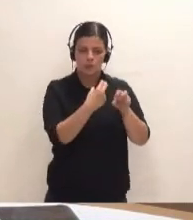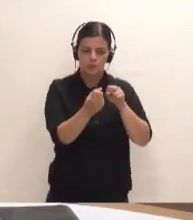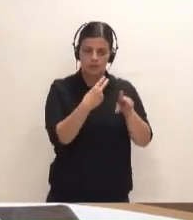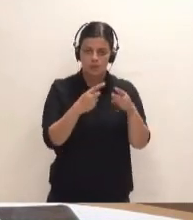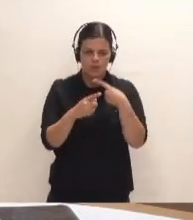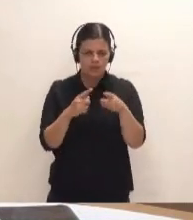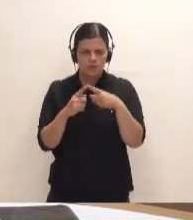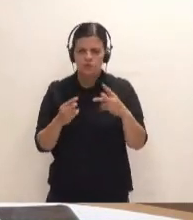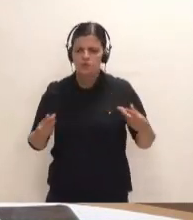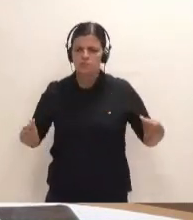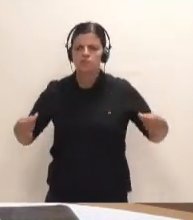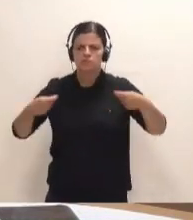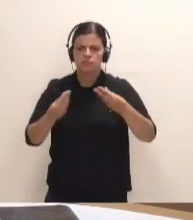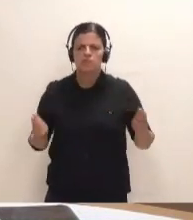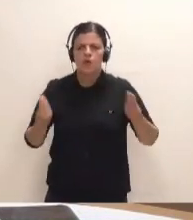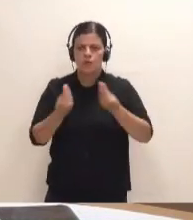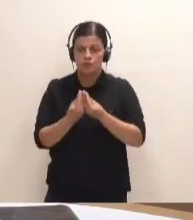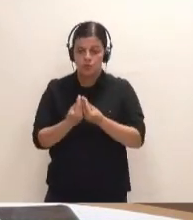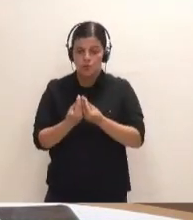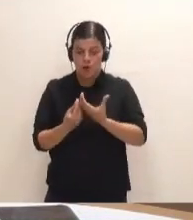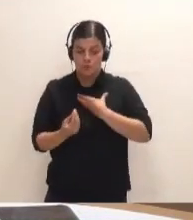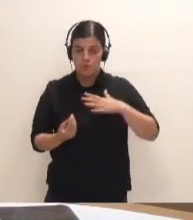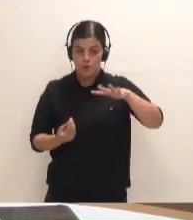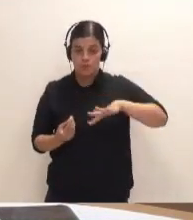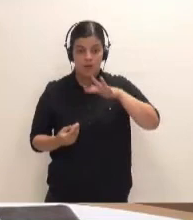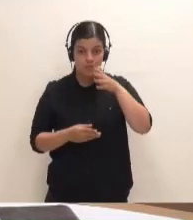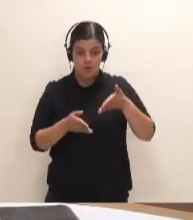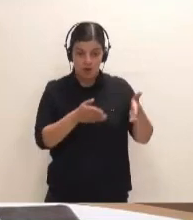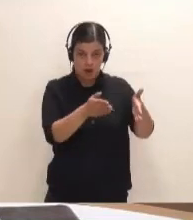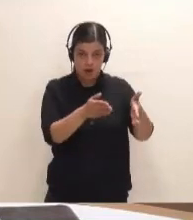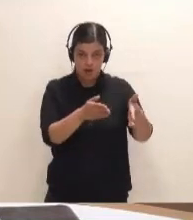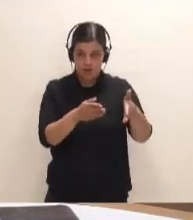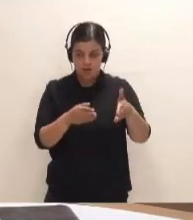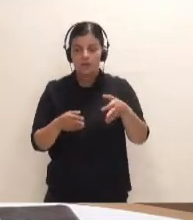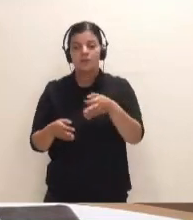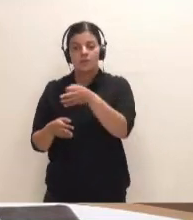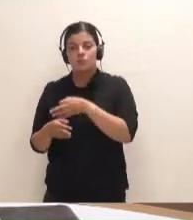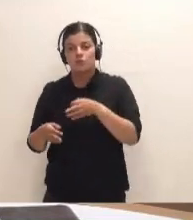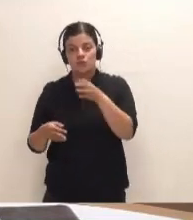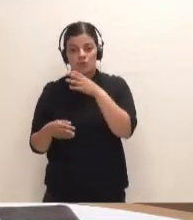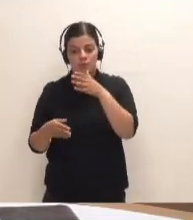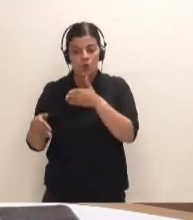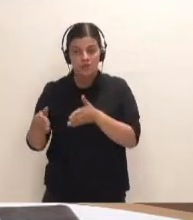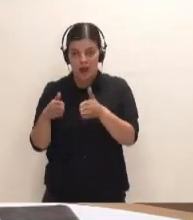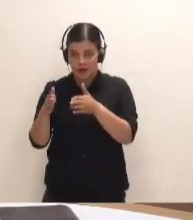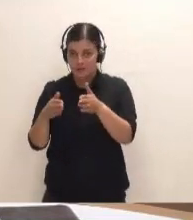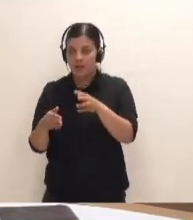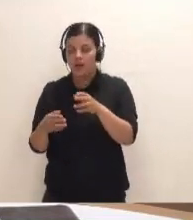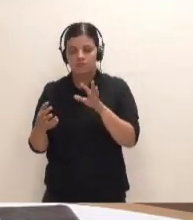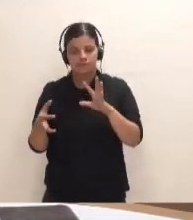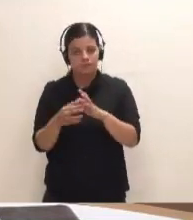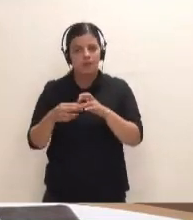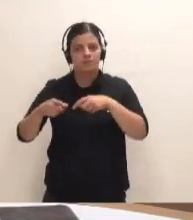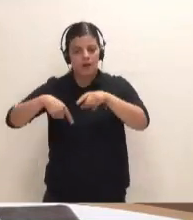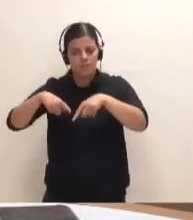coordinadas en el ámbito municipal, porque hay calles. En el ámbito isular, porque hay carreteras. un proyecto que tiene que ver con el transporte, la